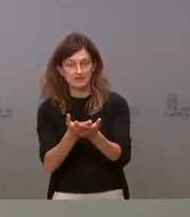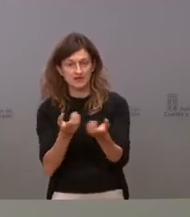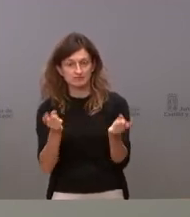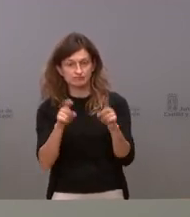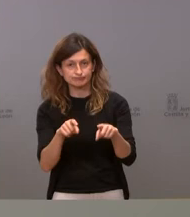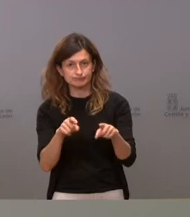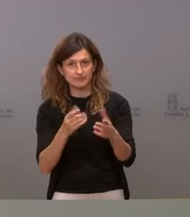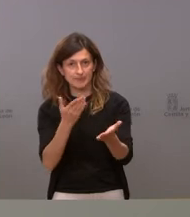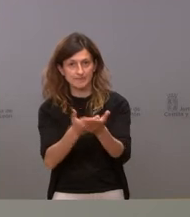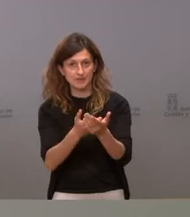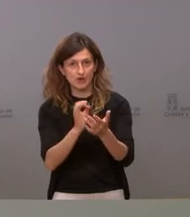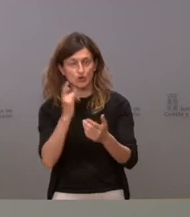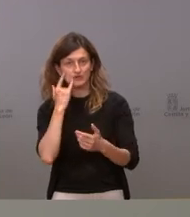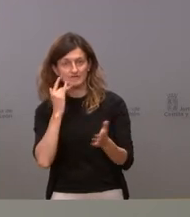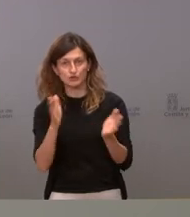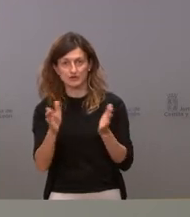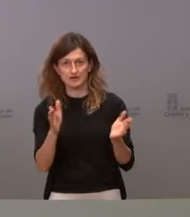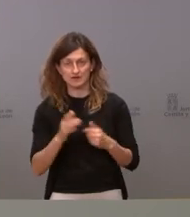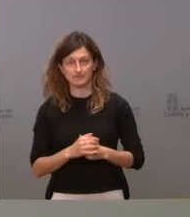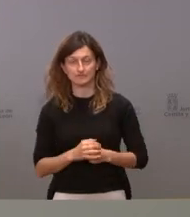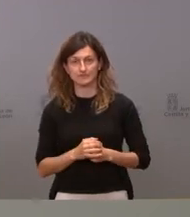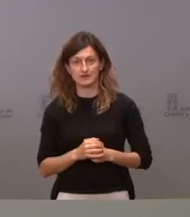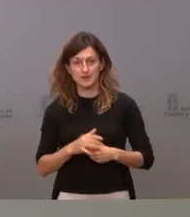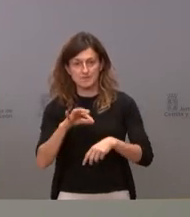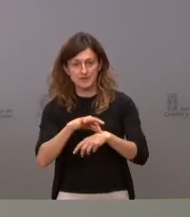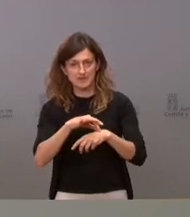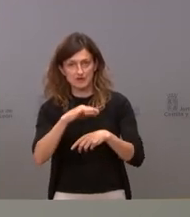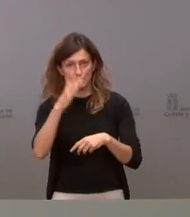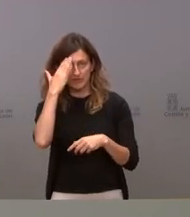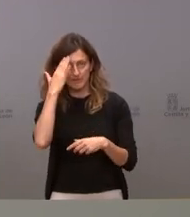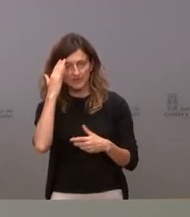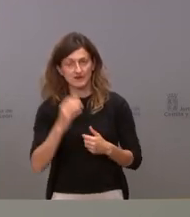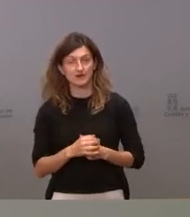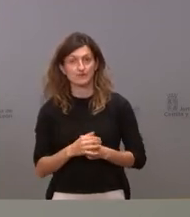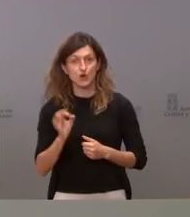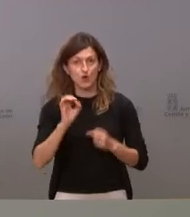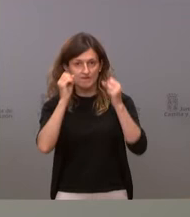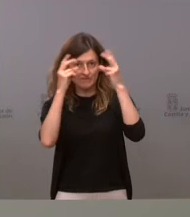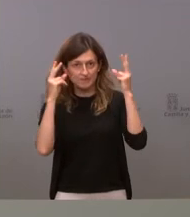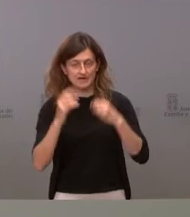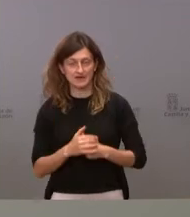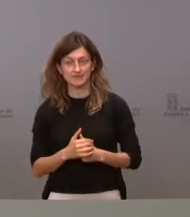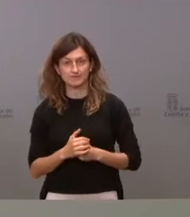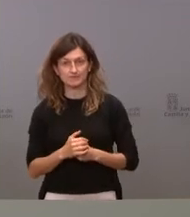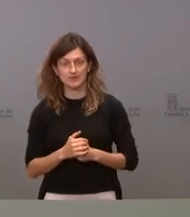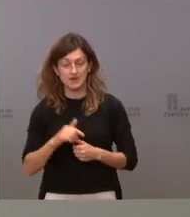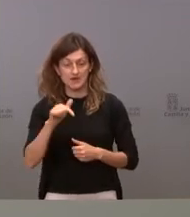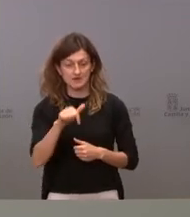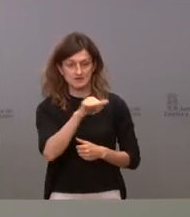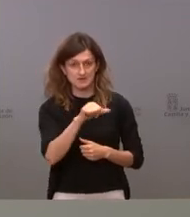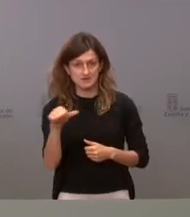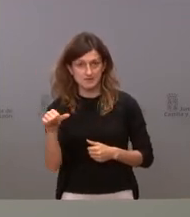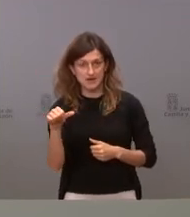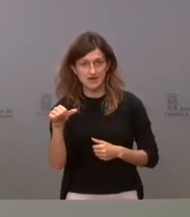demanda o cita telefónica a nuestro médico de familia, a su médico de familia o a su enfermera. Desde esta semana está